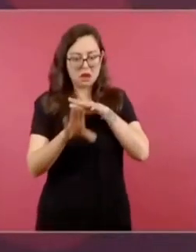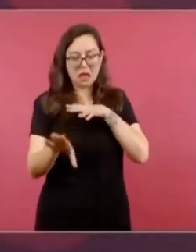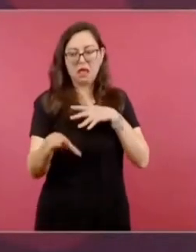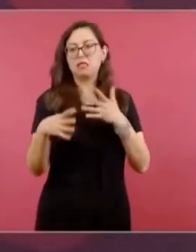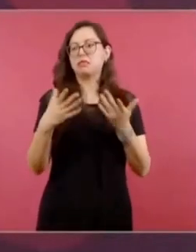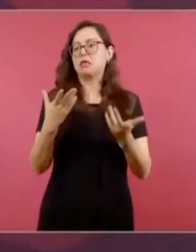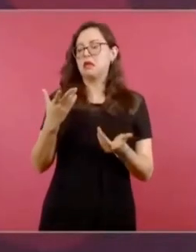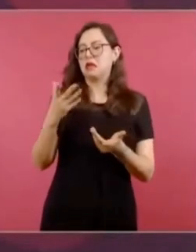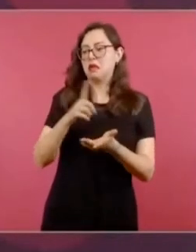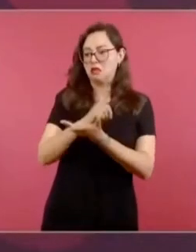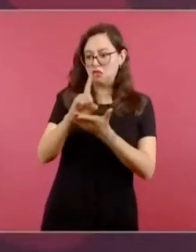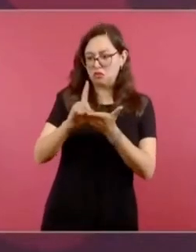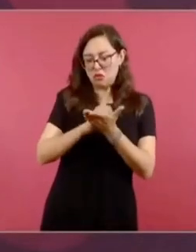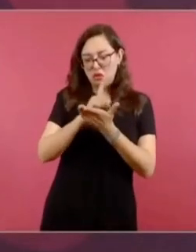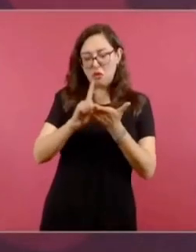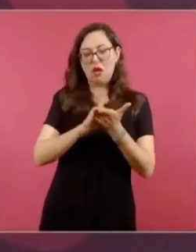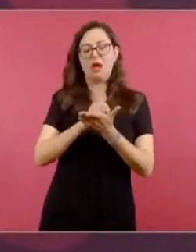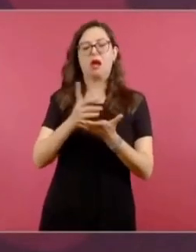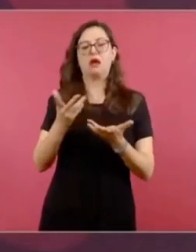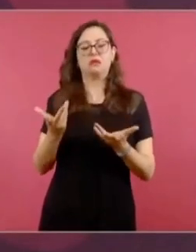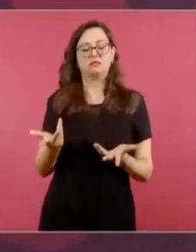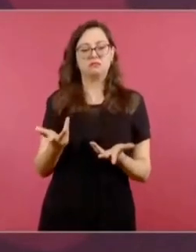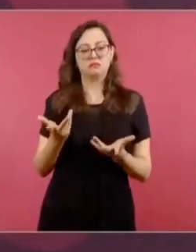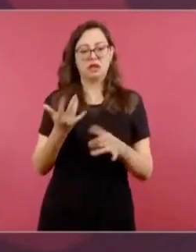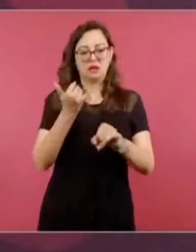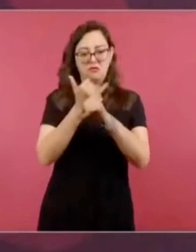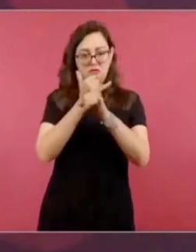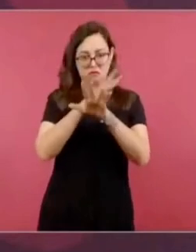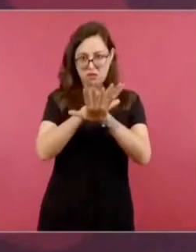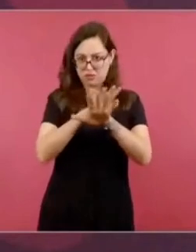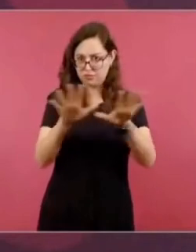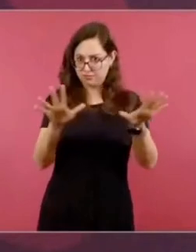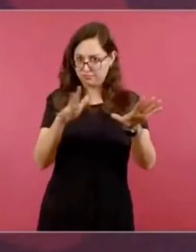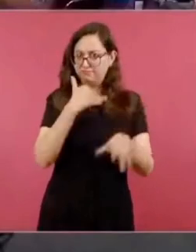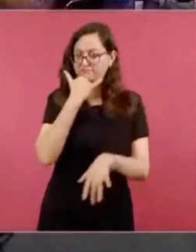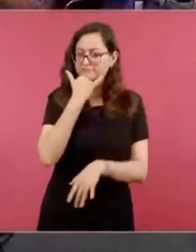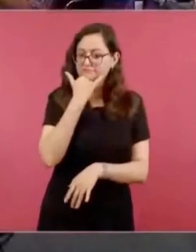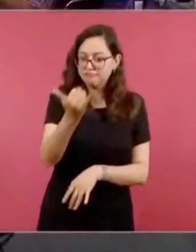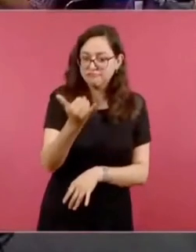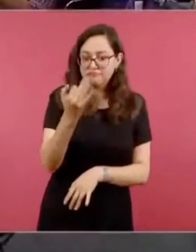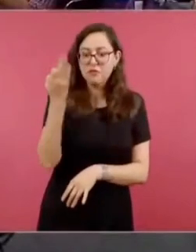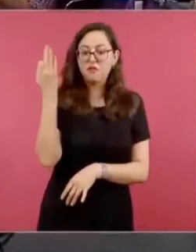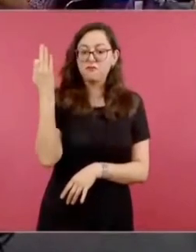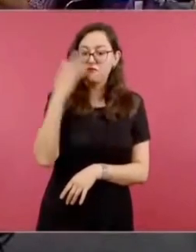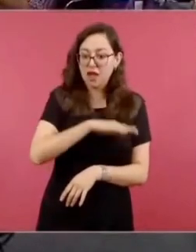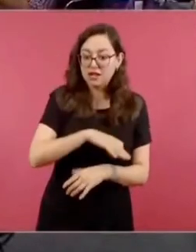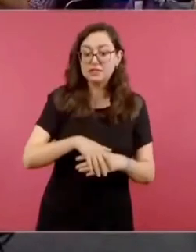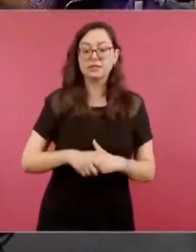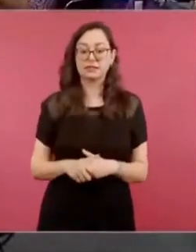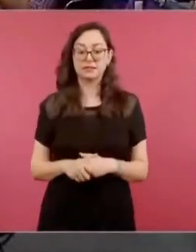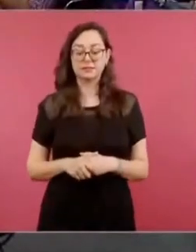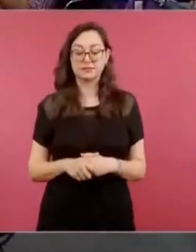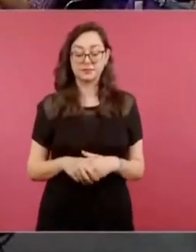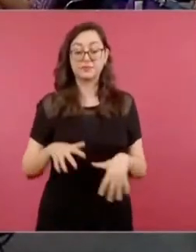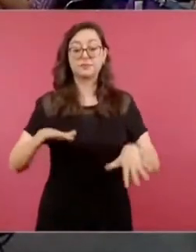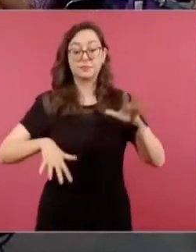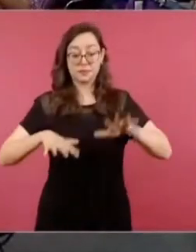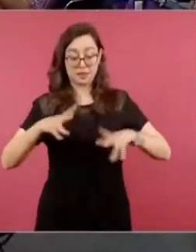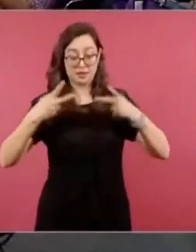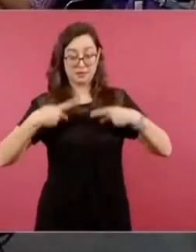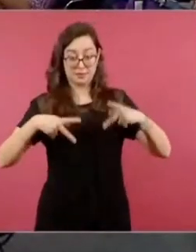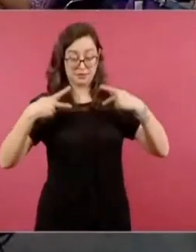al grado, aquí lo hemos visto, de que cuando se le pregunta a un